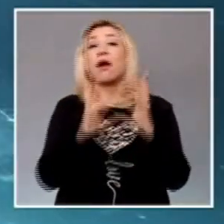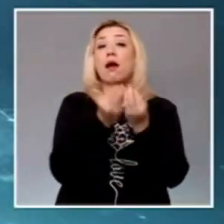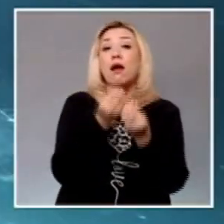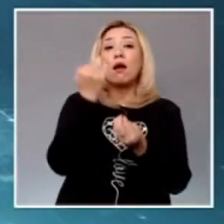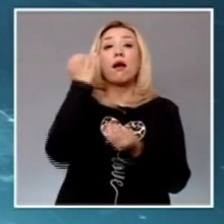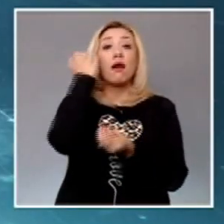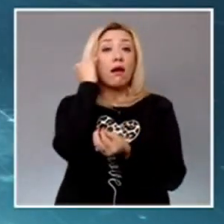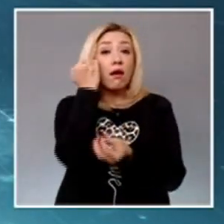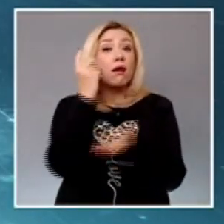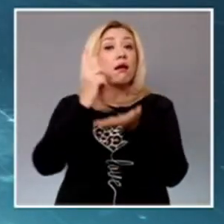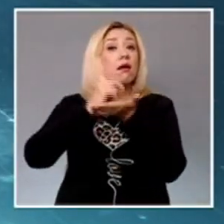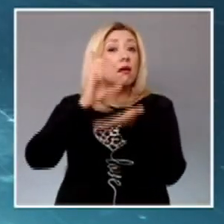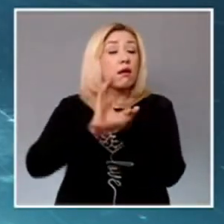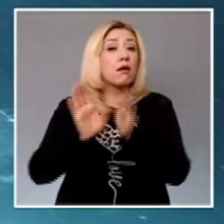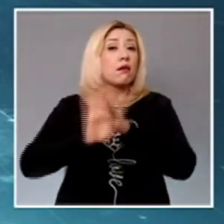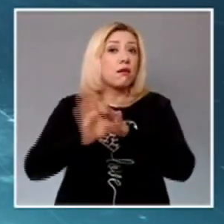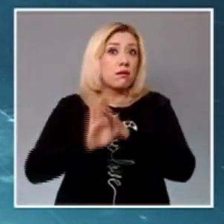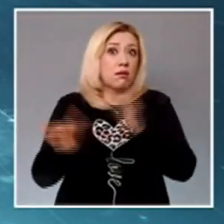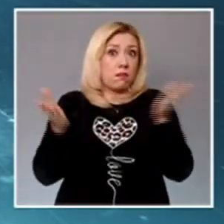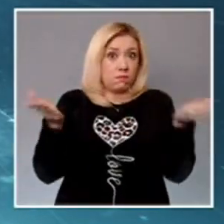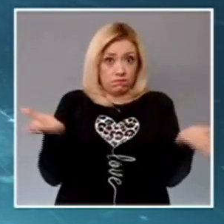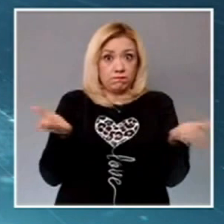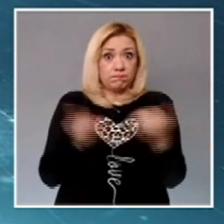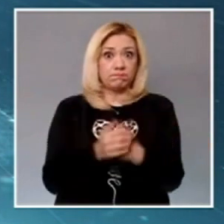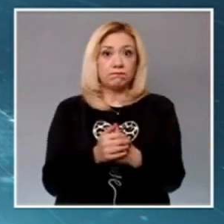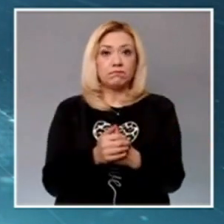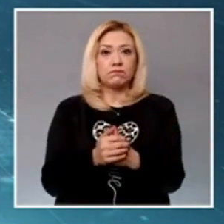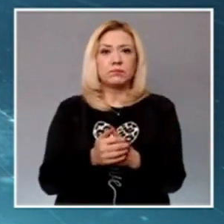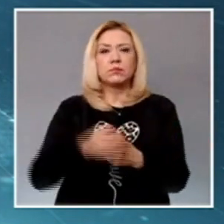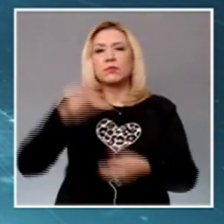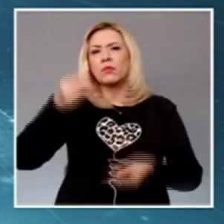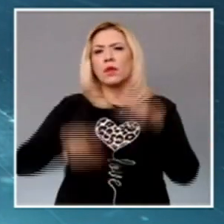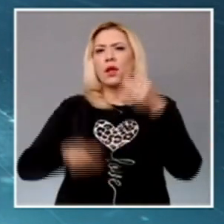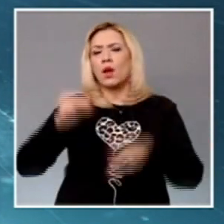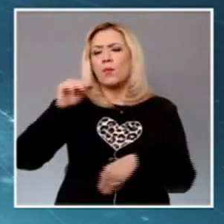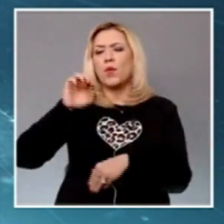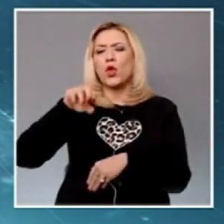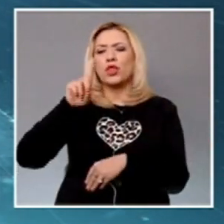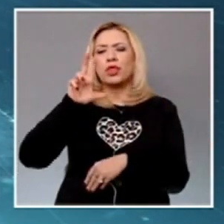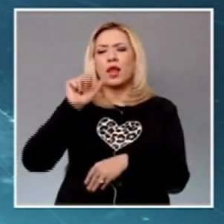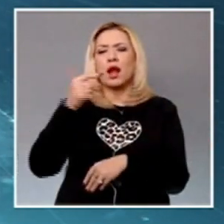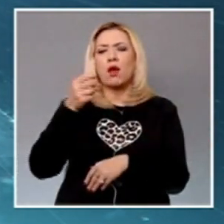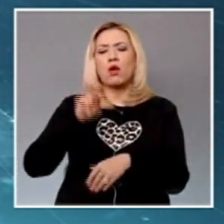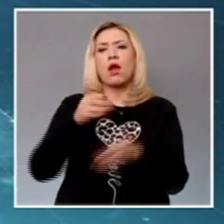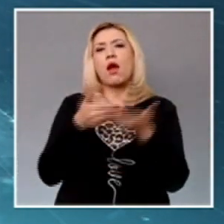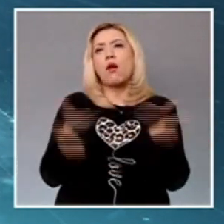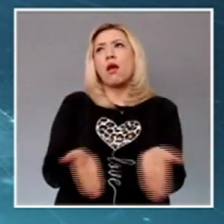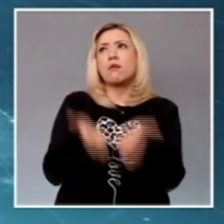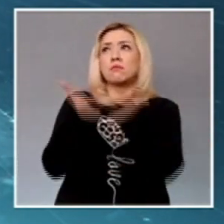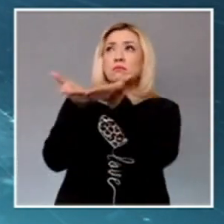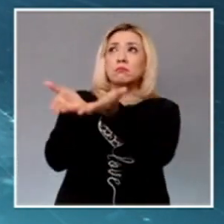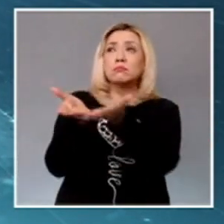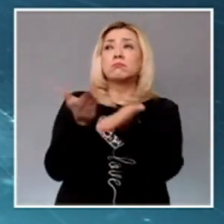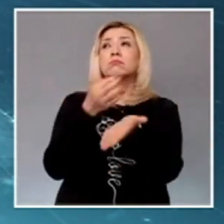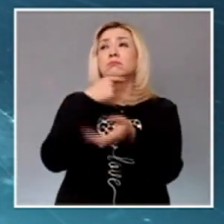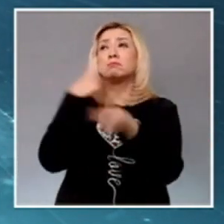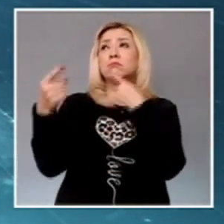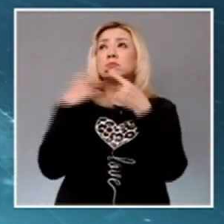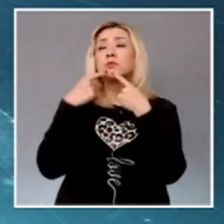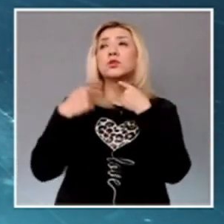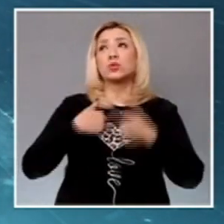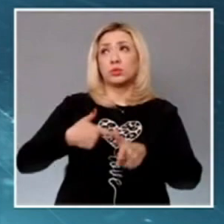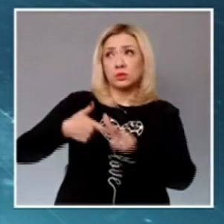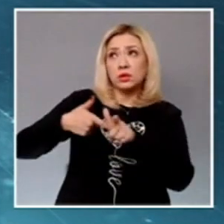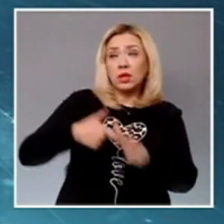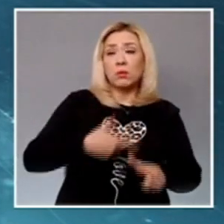Reyes Rodríguez Mondragón pondrá a consideración del Pleno su permanencia como magistrado presidente del Tribunal